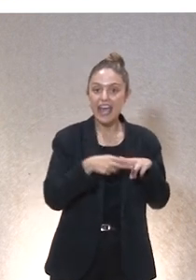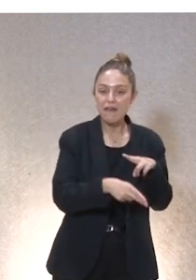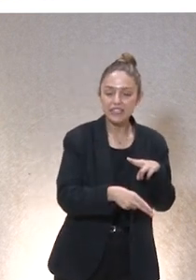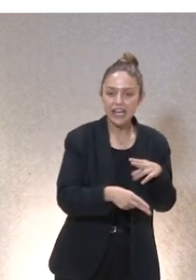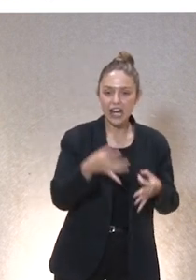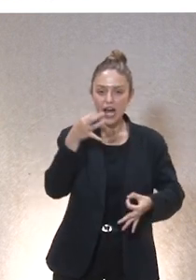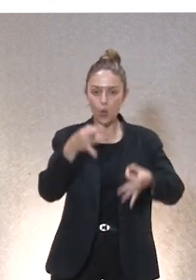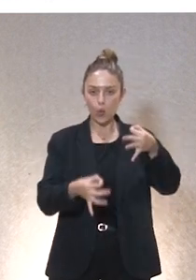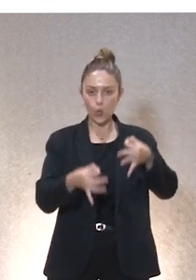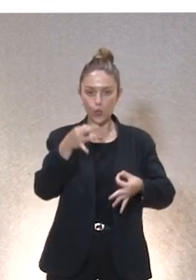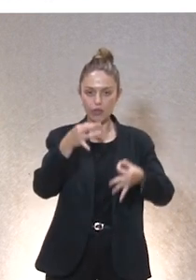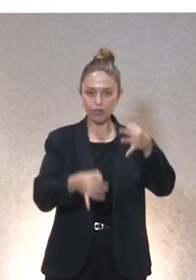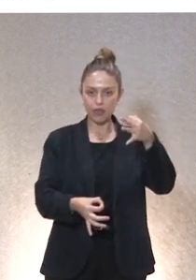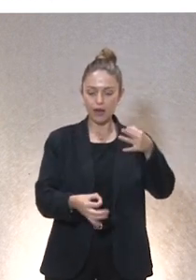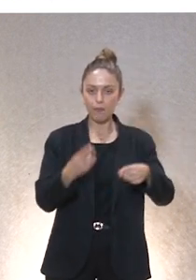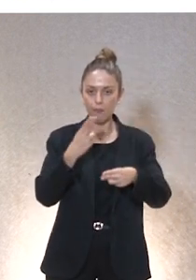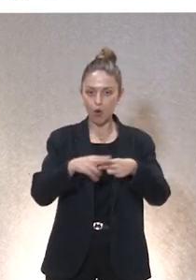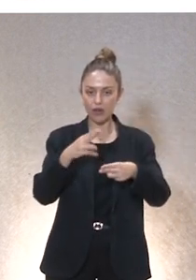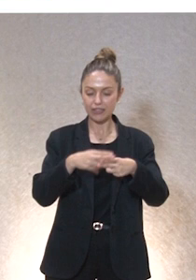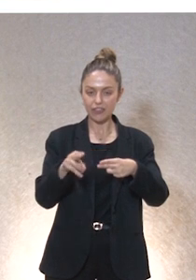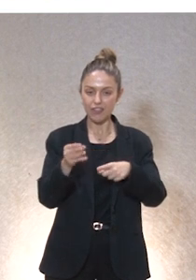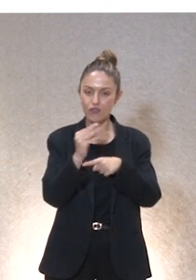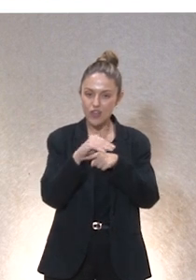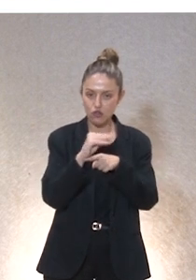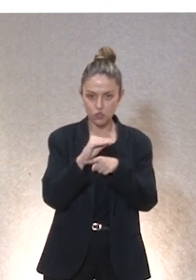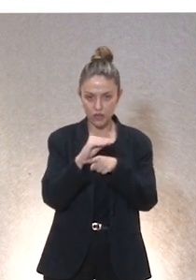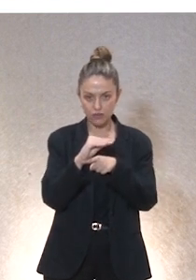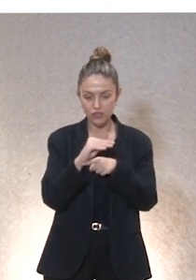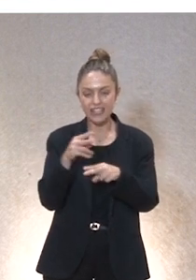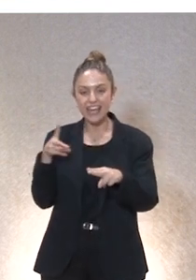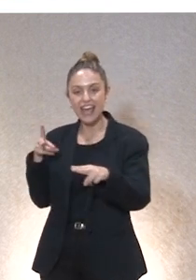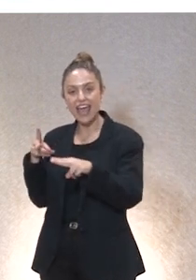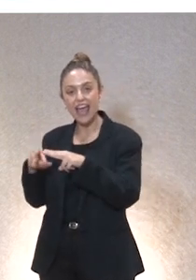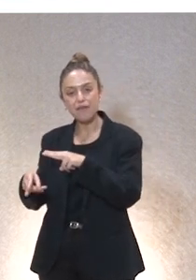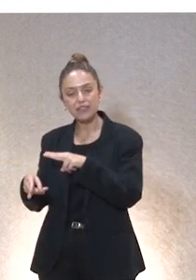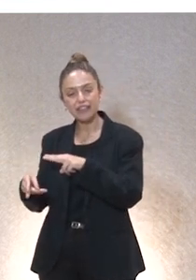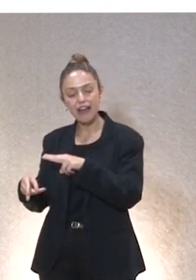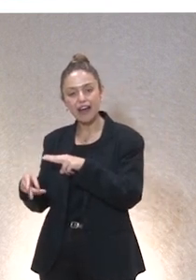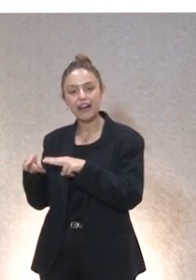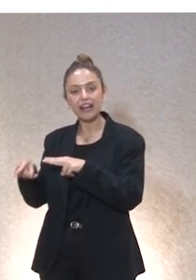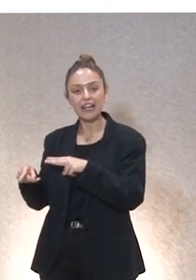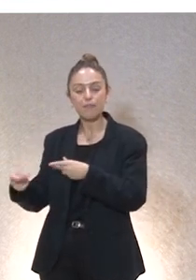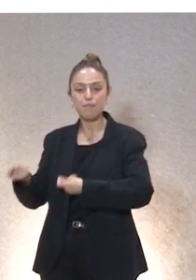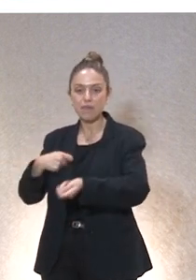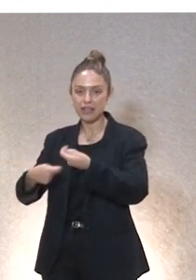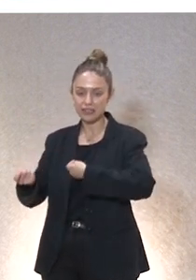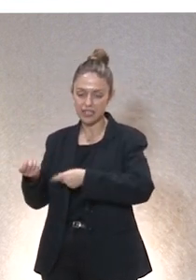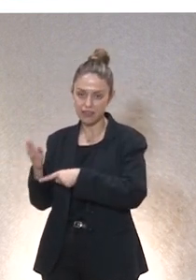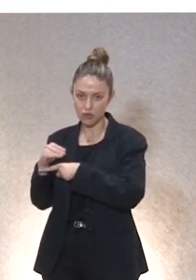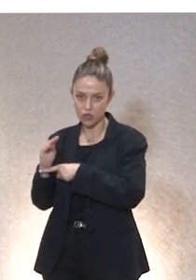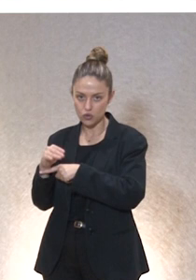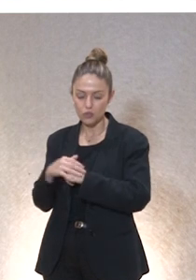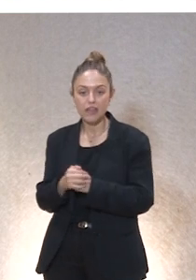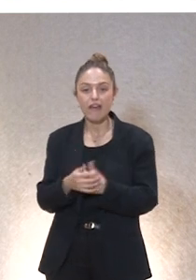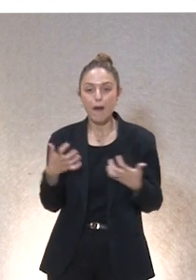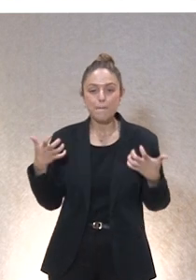la judicialización politización de los cuidados y evitar la mercantilización de los cuidados nuestra